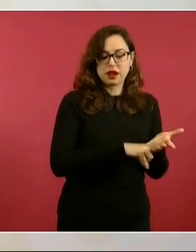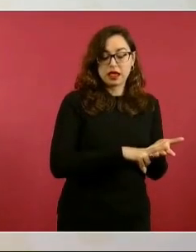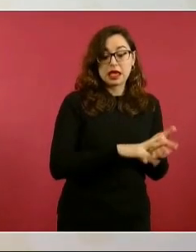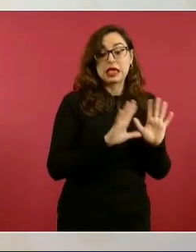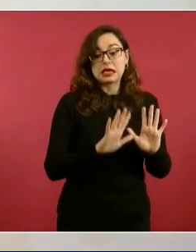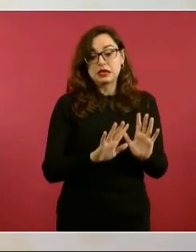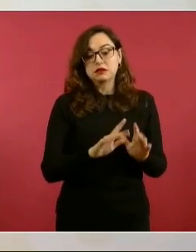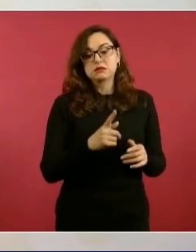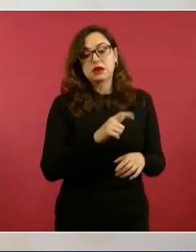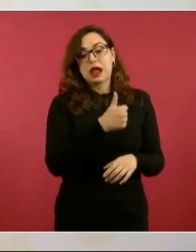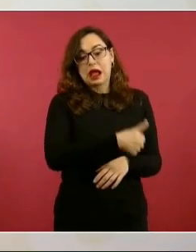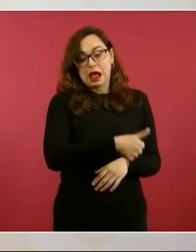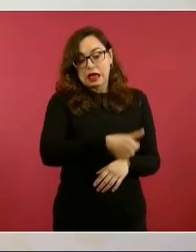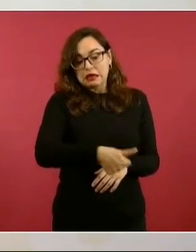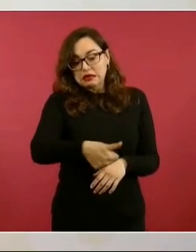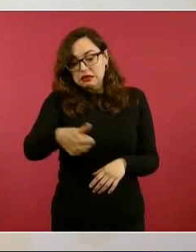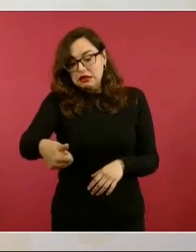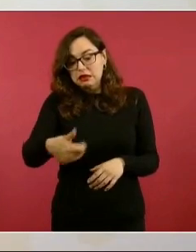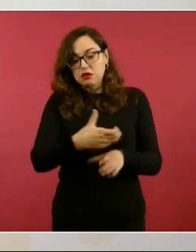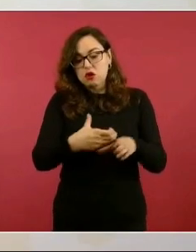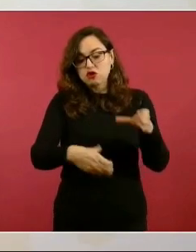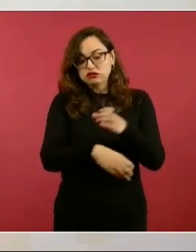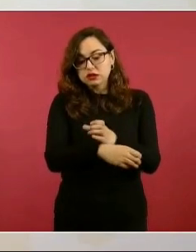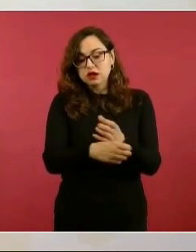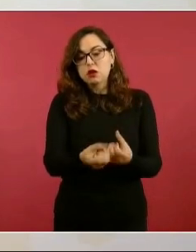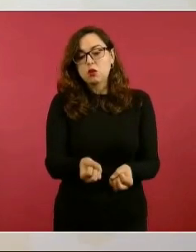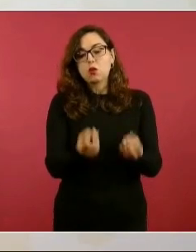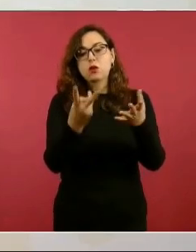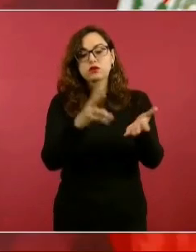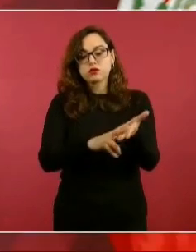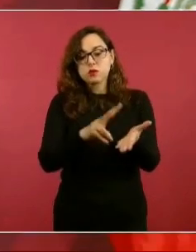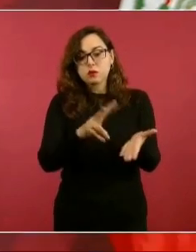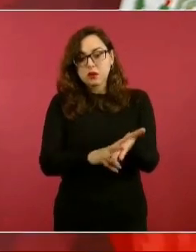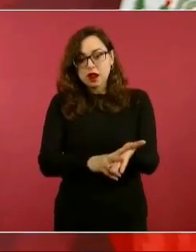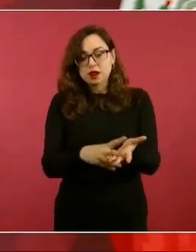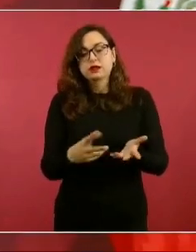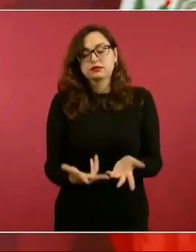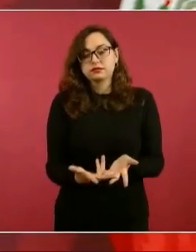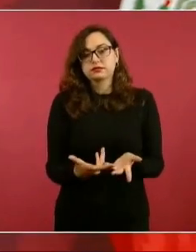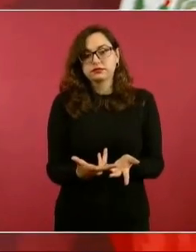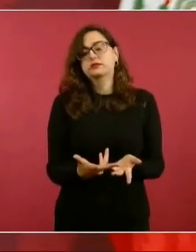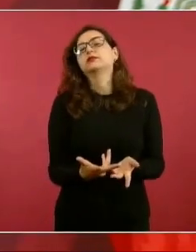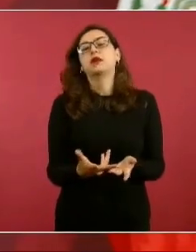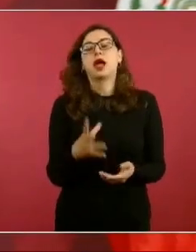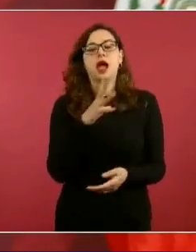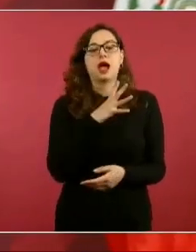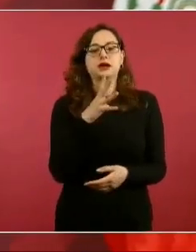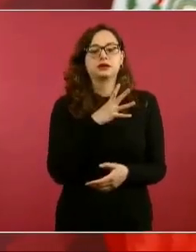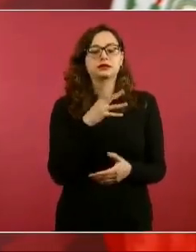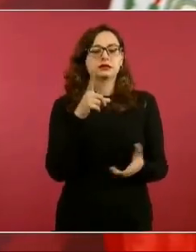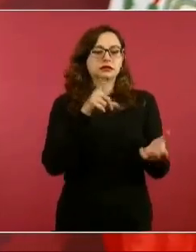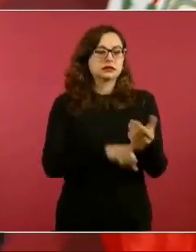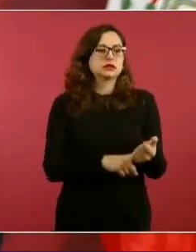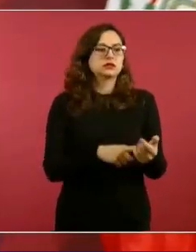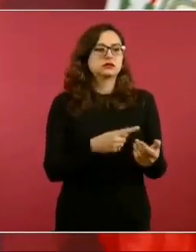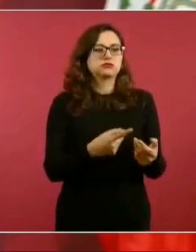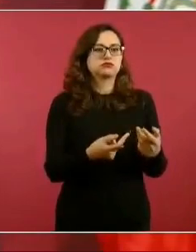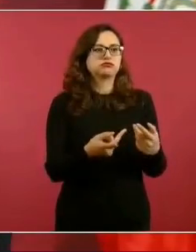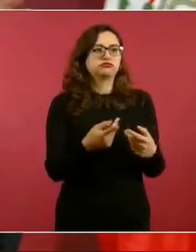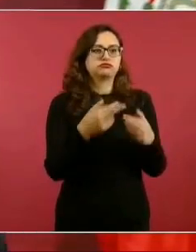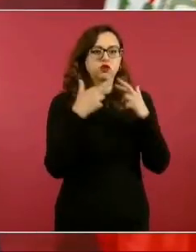industriales, los más